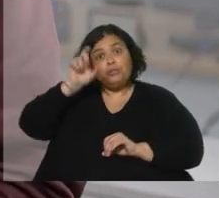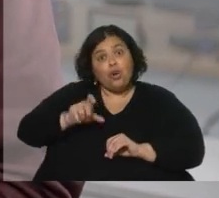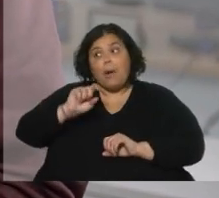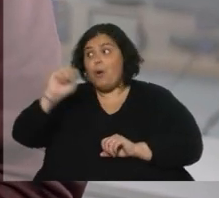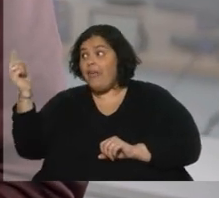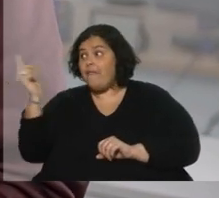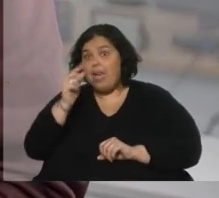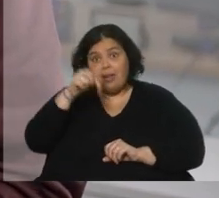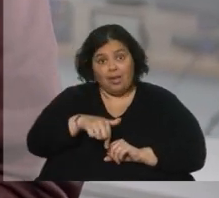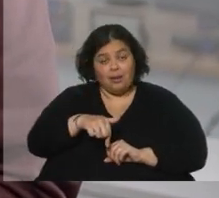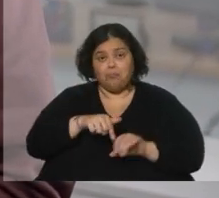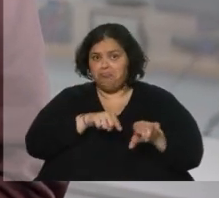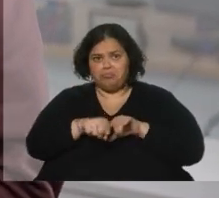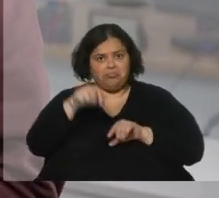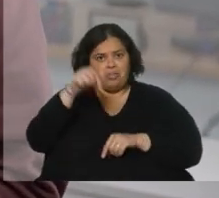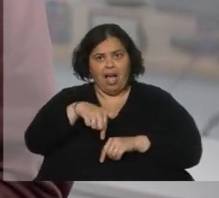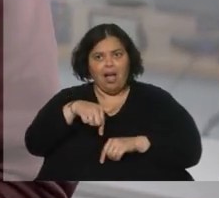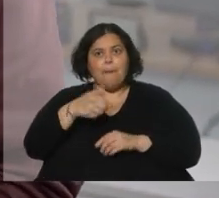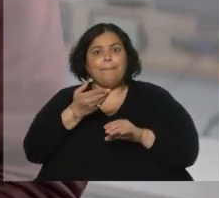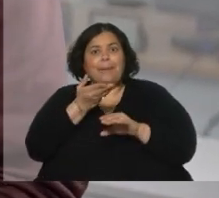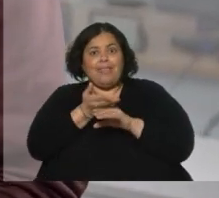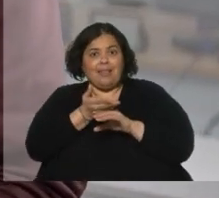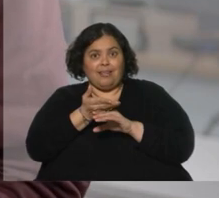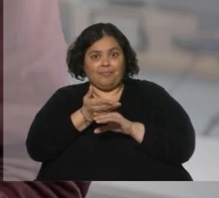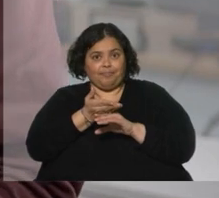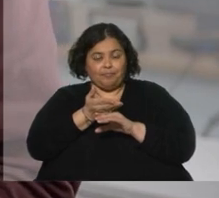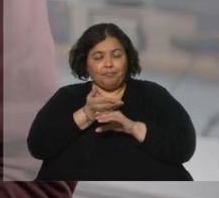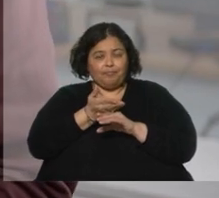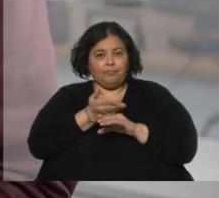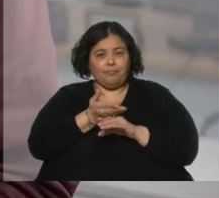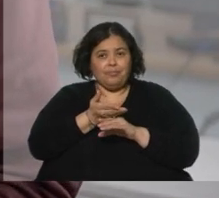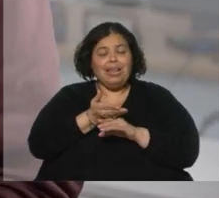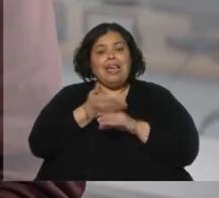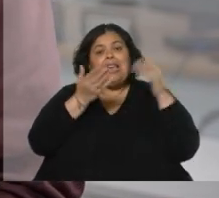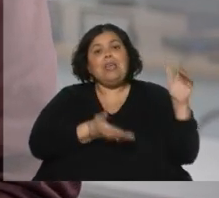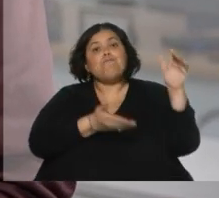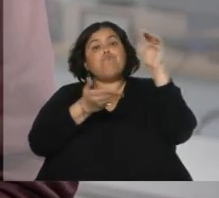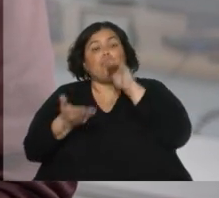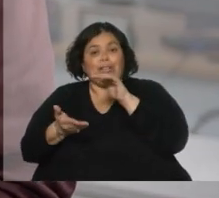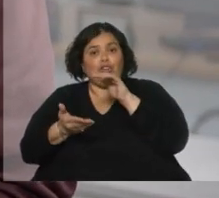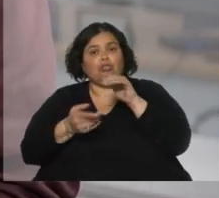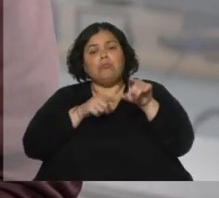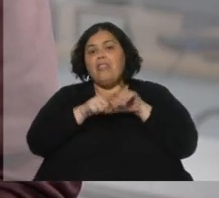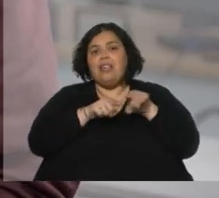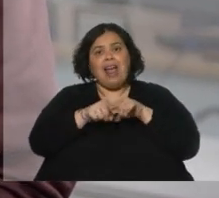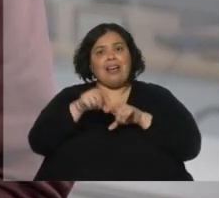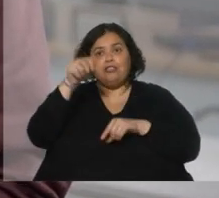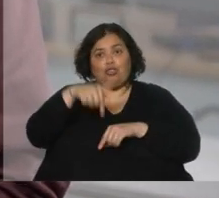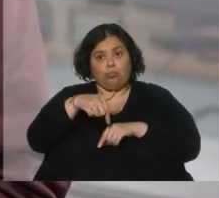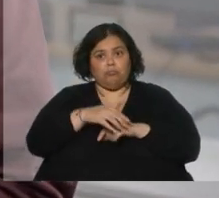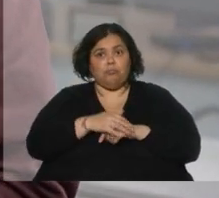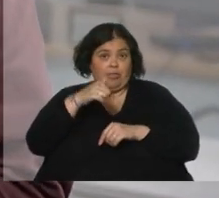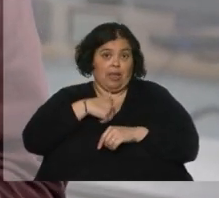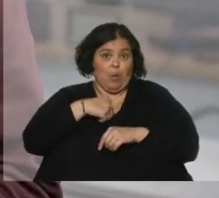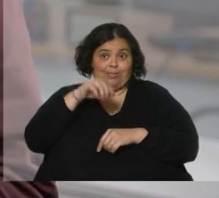solicitar a Anvisa la importación de productos directamente desde Fodmer en este